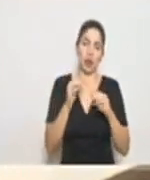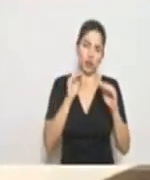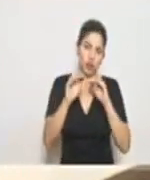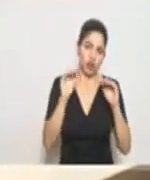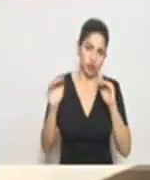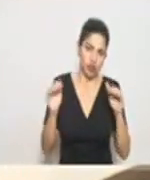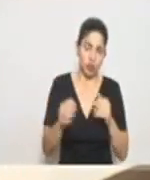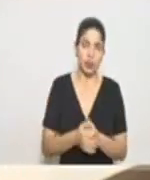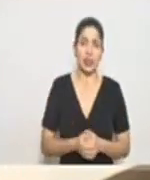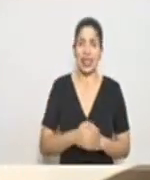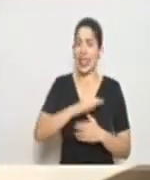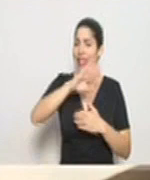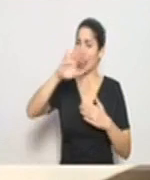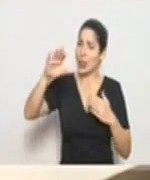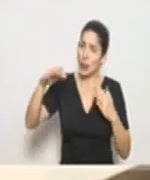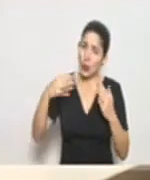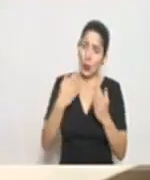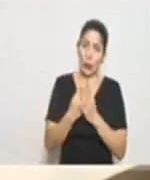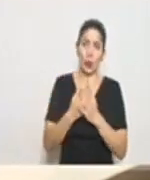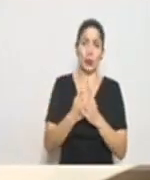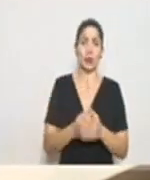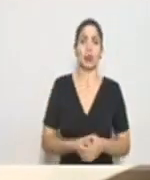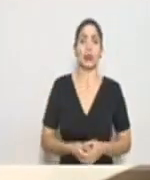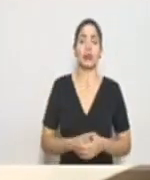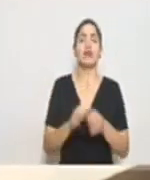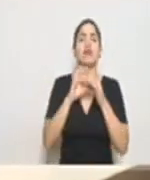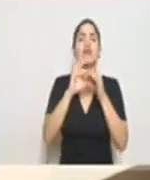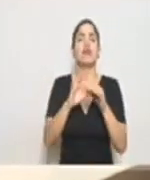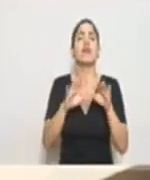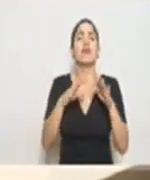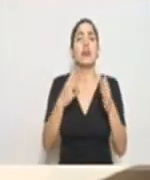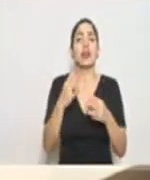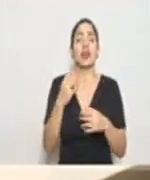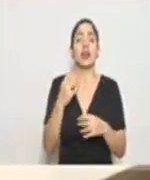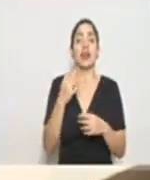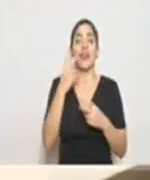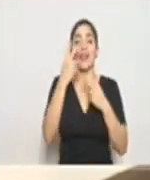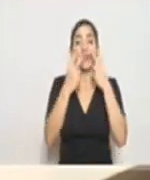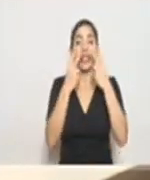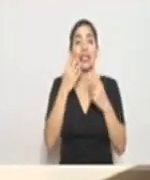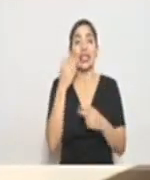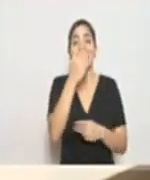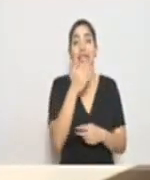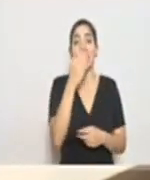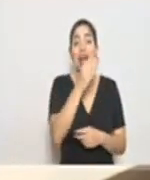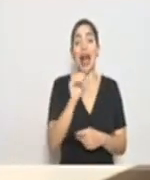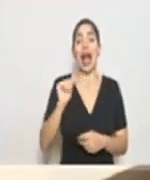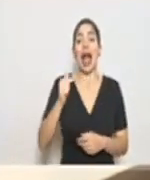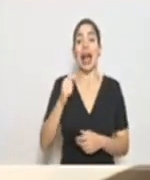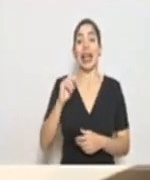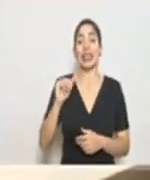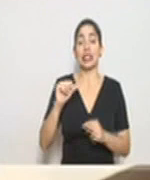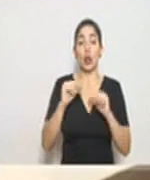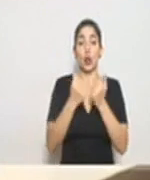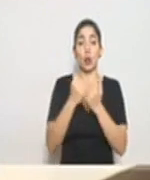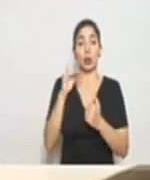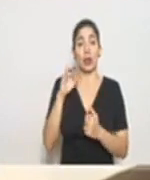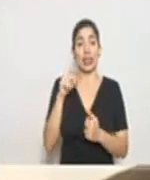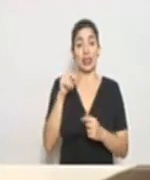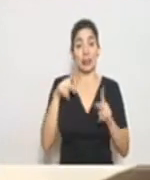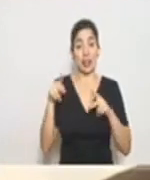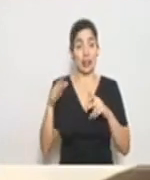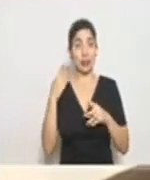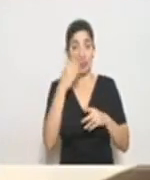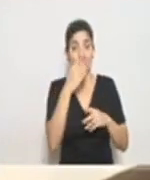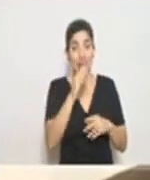llamado a todos y a todas en relación a la visita a las agencias del Grupo ICE. Hemos